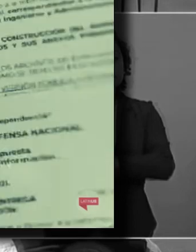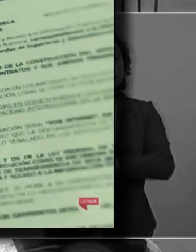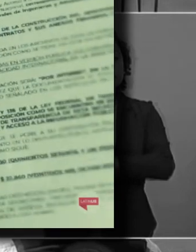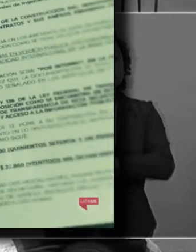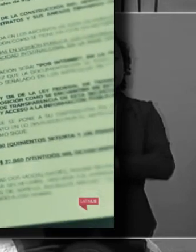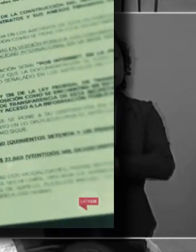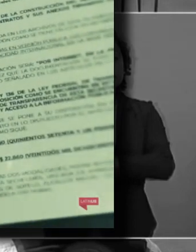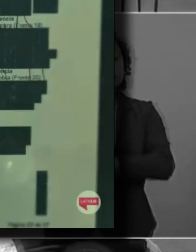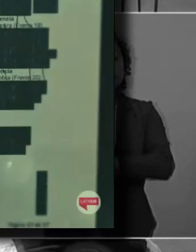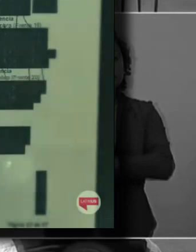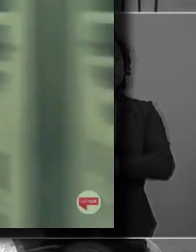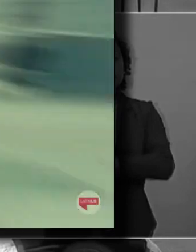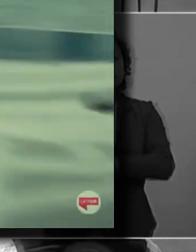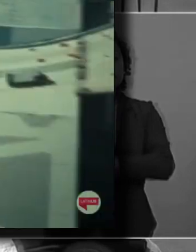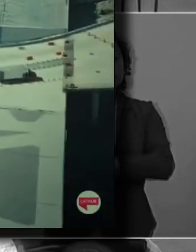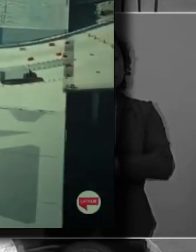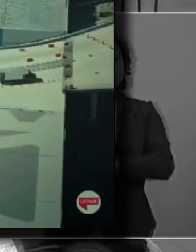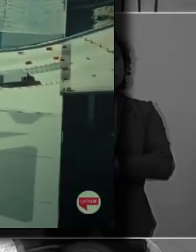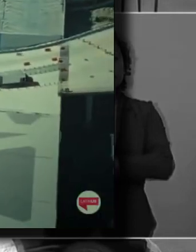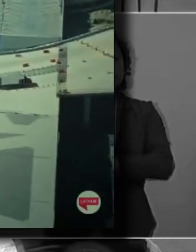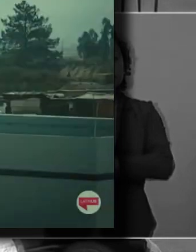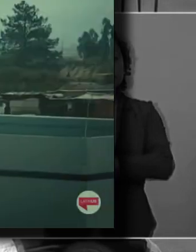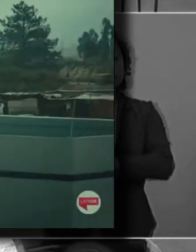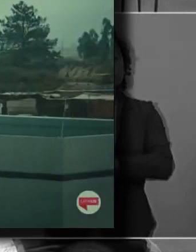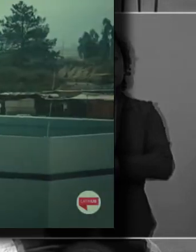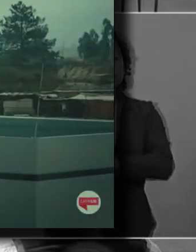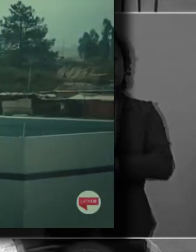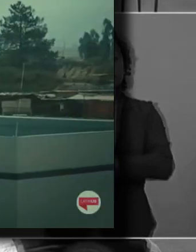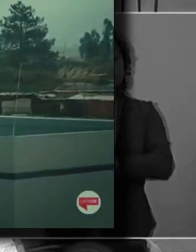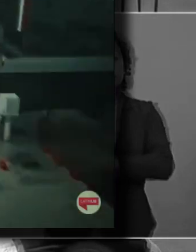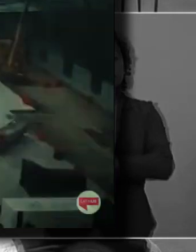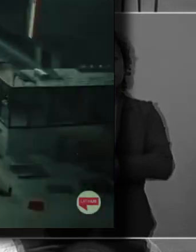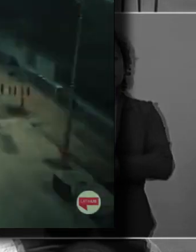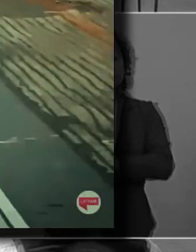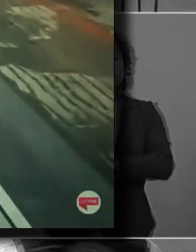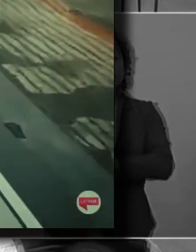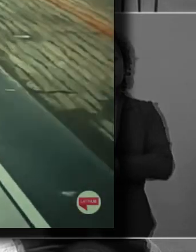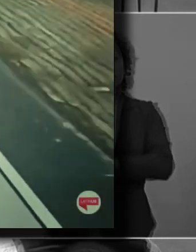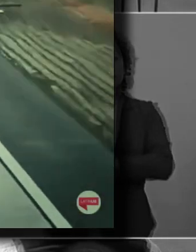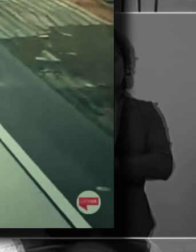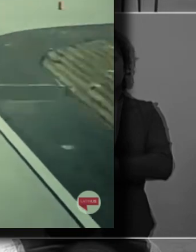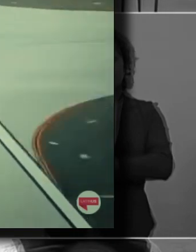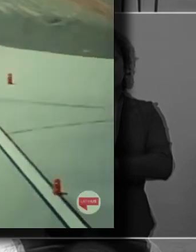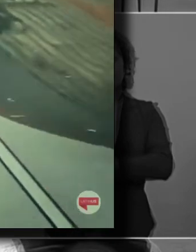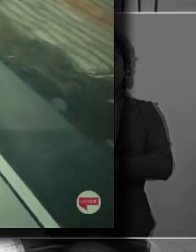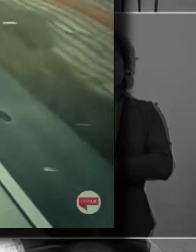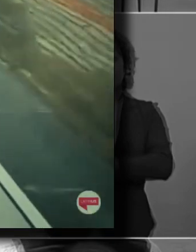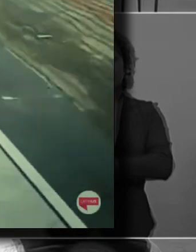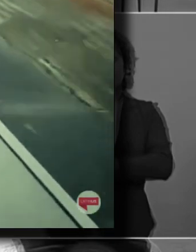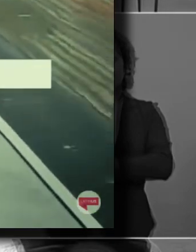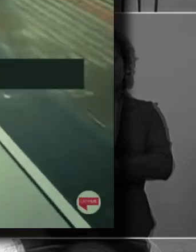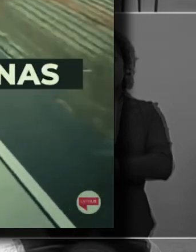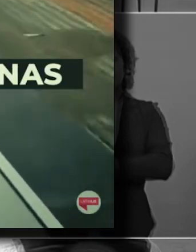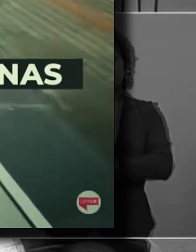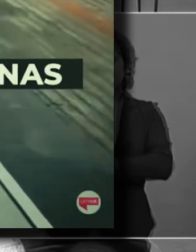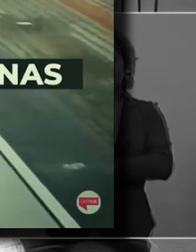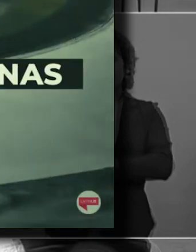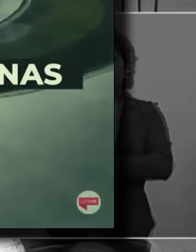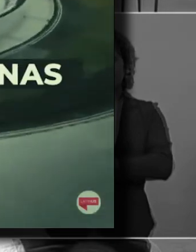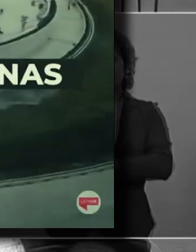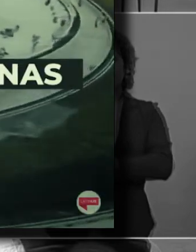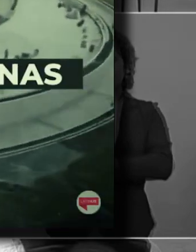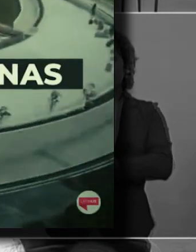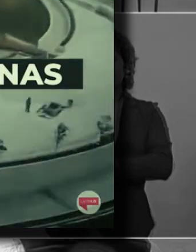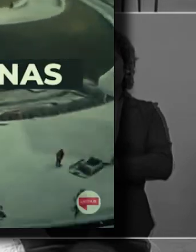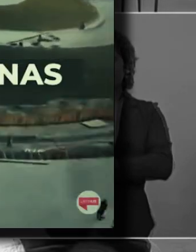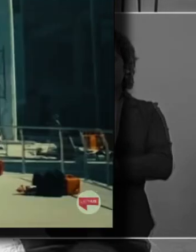investigadas por el desvío de recursos. De los 966 contratos revisados, 7 de cada 10 fueron entregados por adjudicación directa. El resto se dio a través de